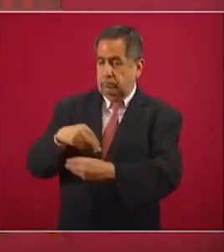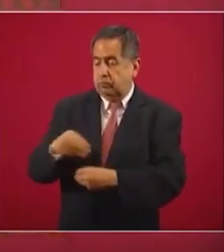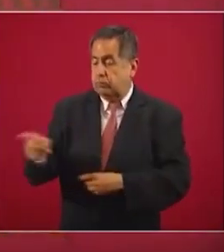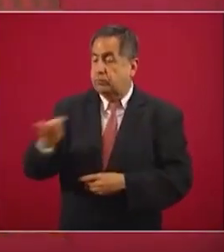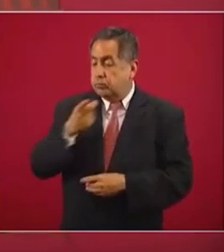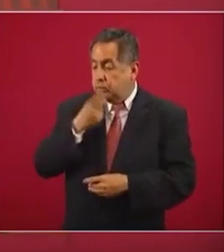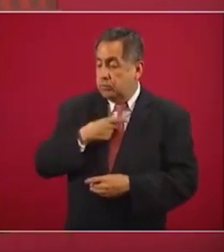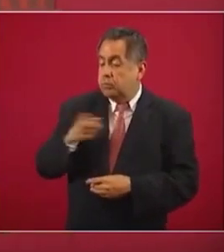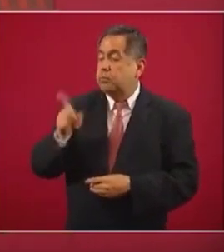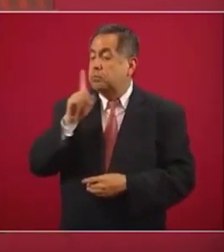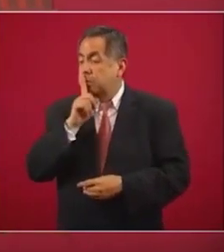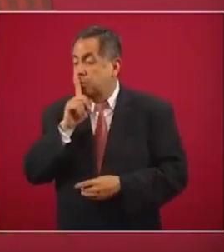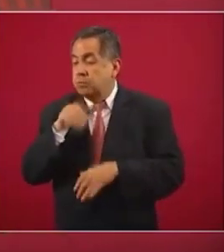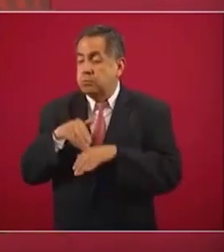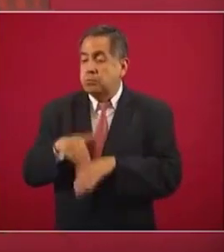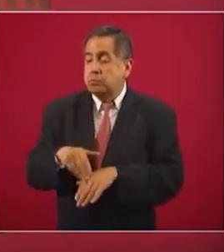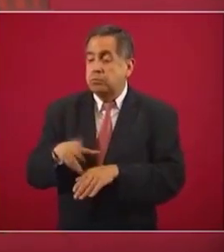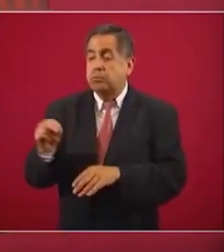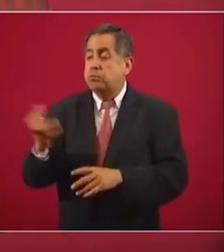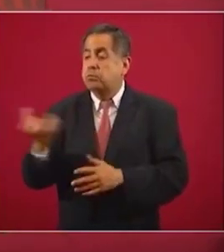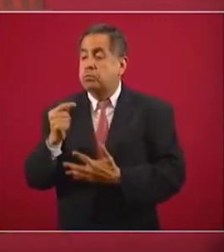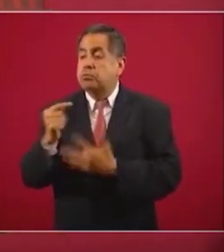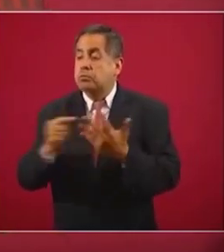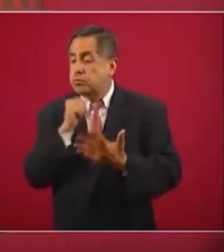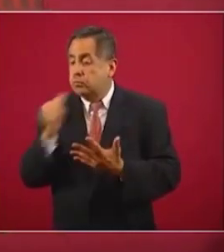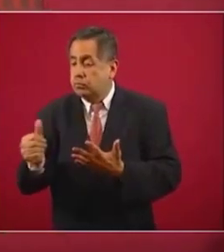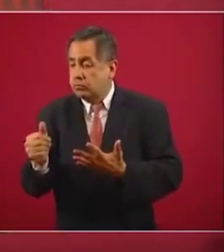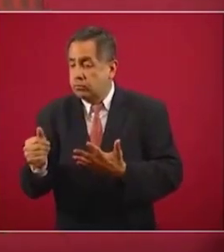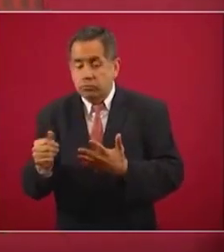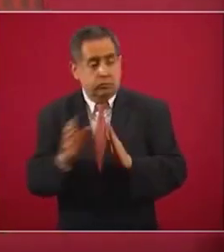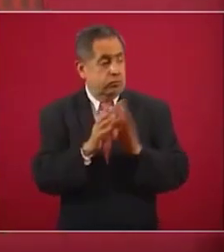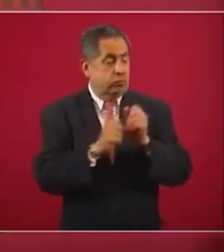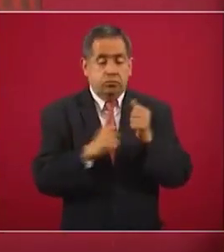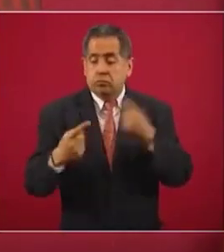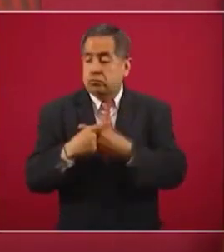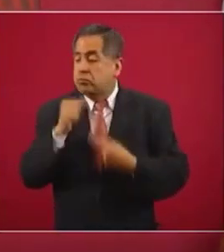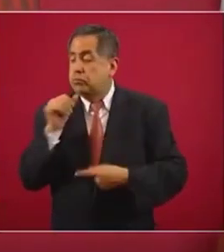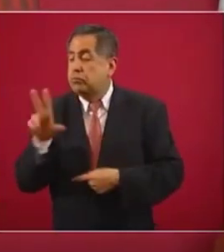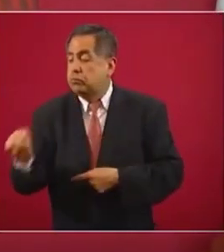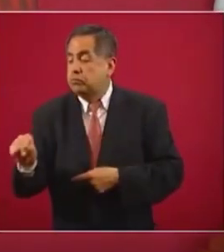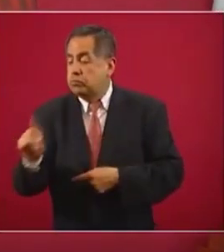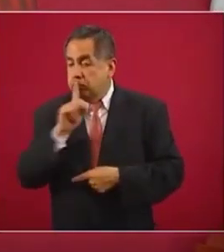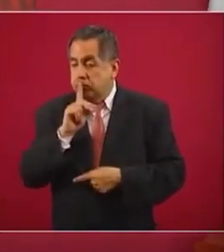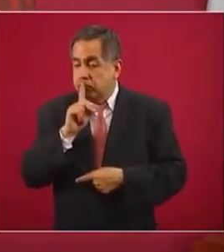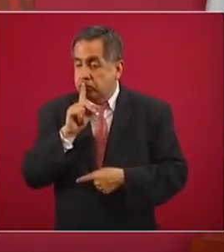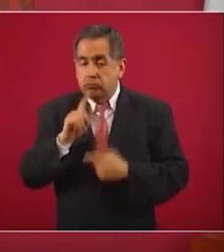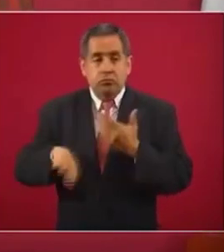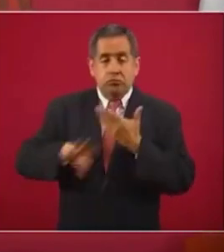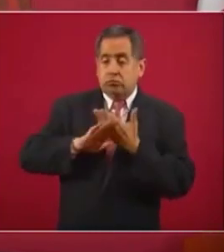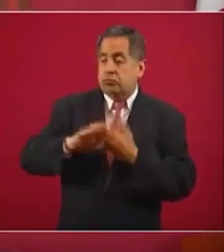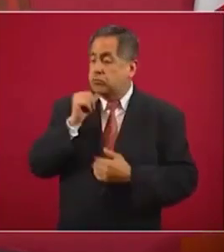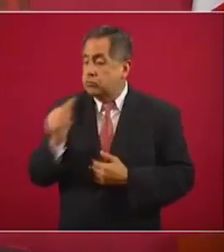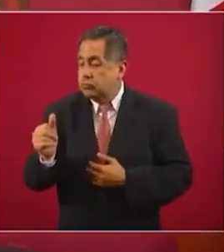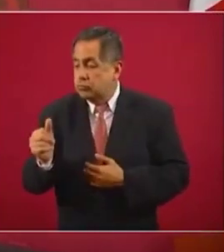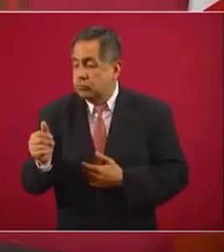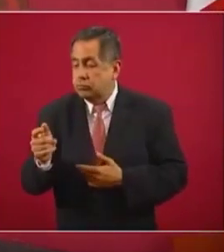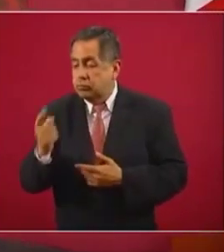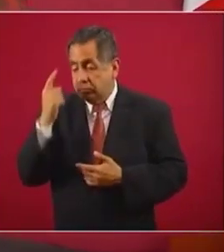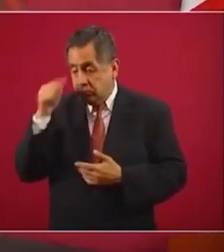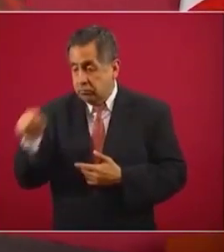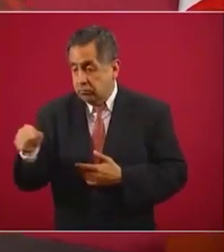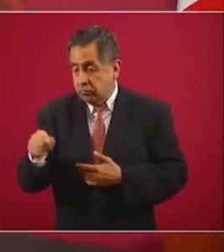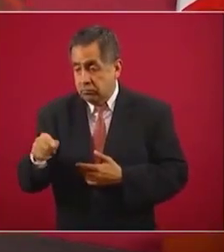a presentar ninguna controversia constitucional. No te vas a oponer al